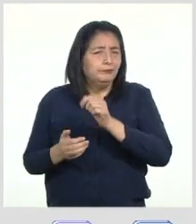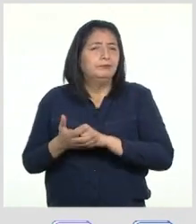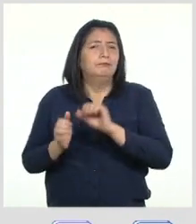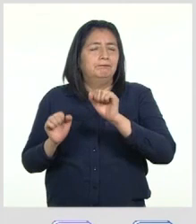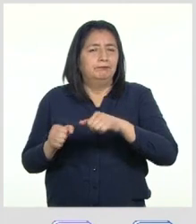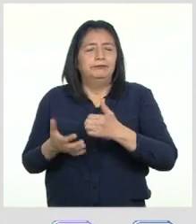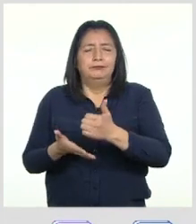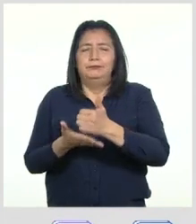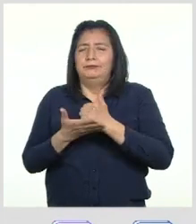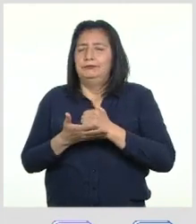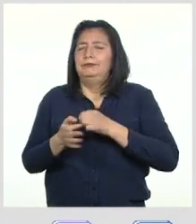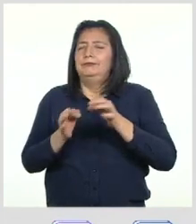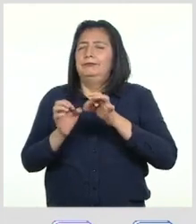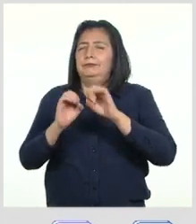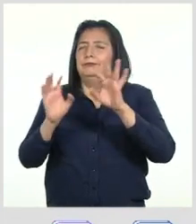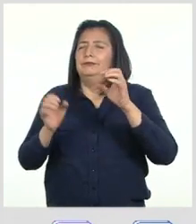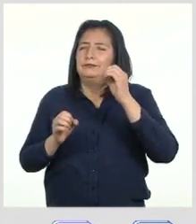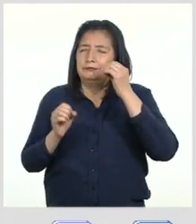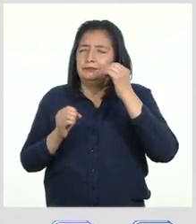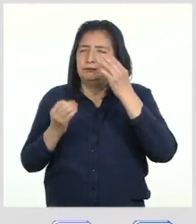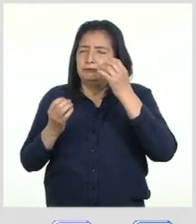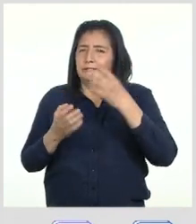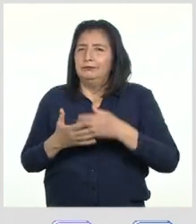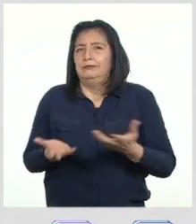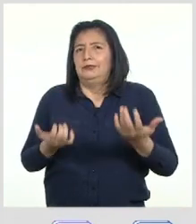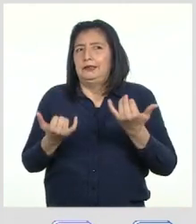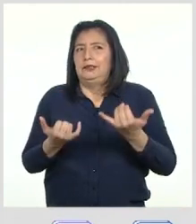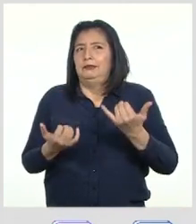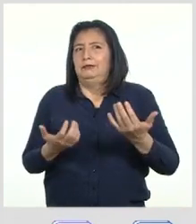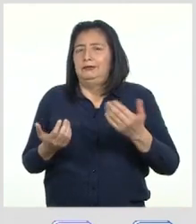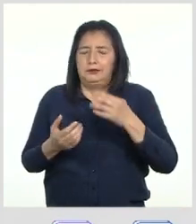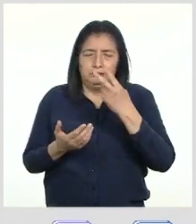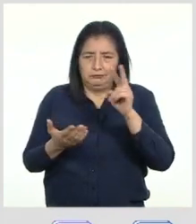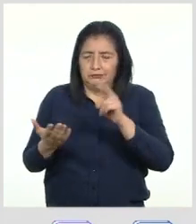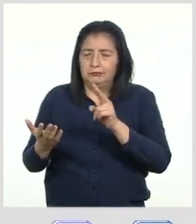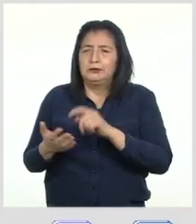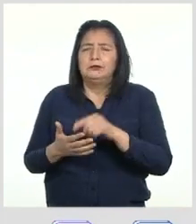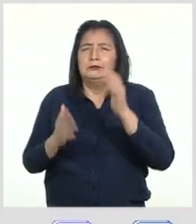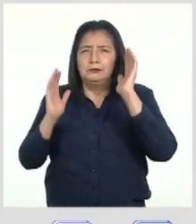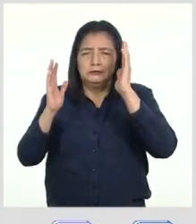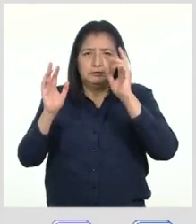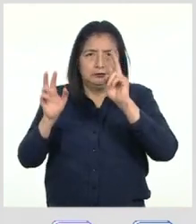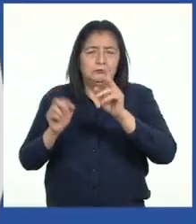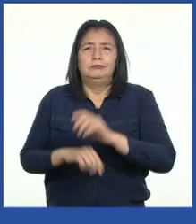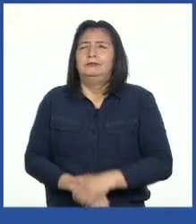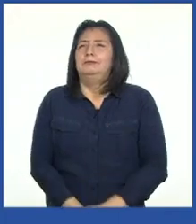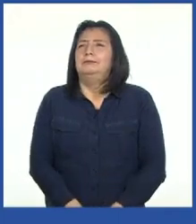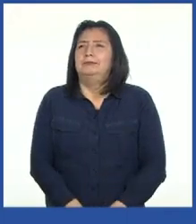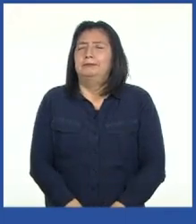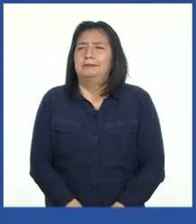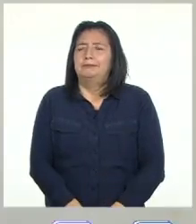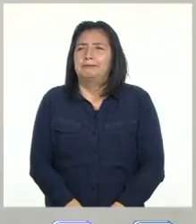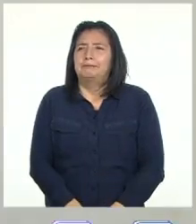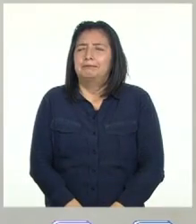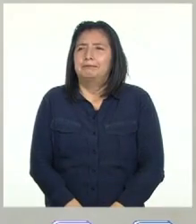ayudarnos a aclarar muchas informaciones que circulan actualmente Escuchemos atentos